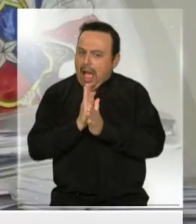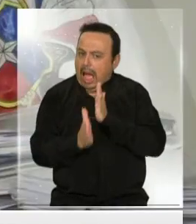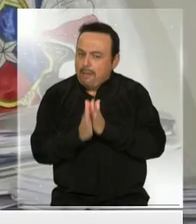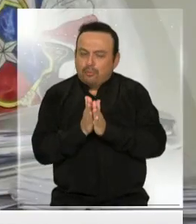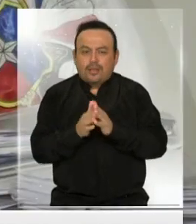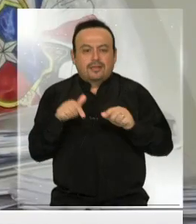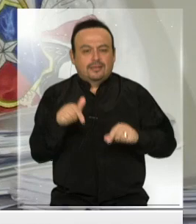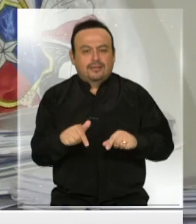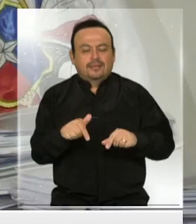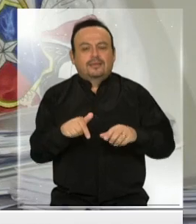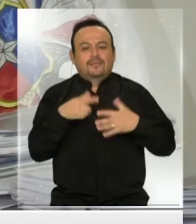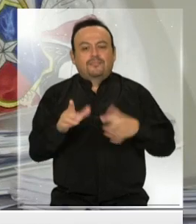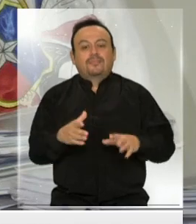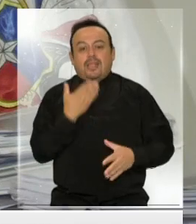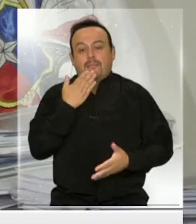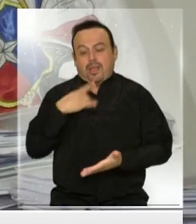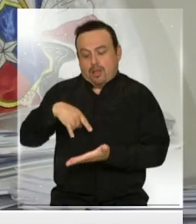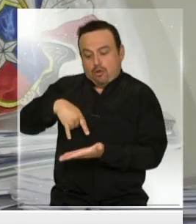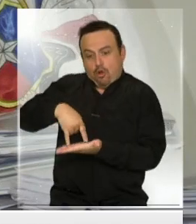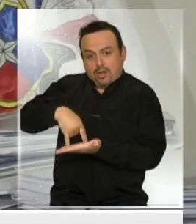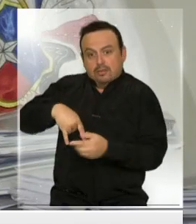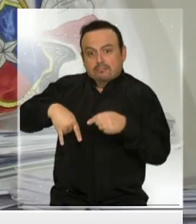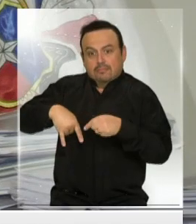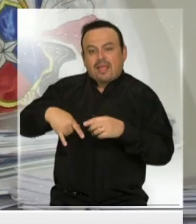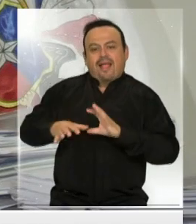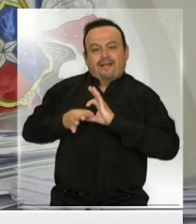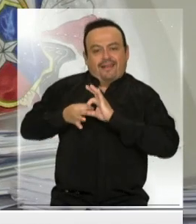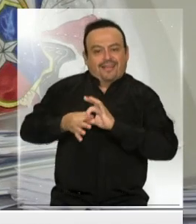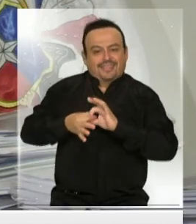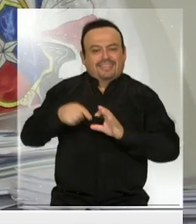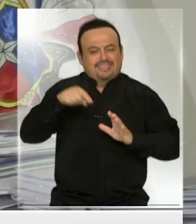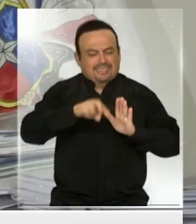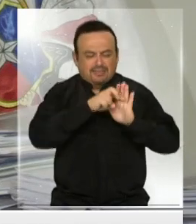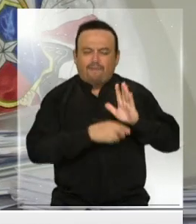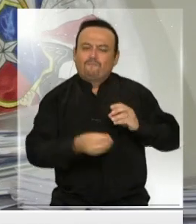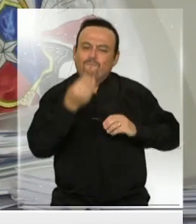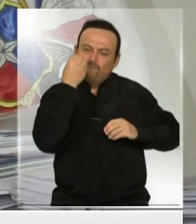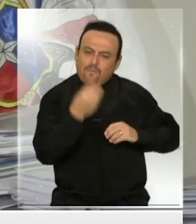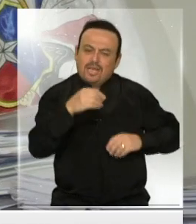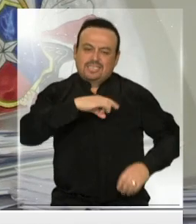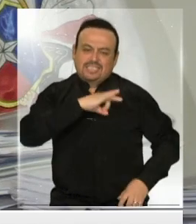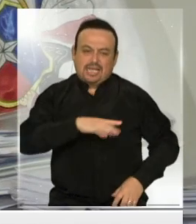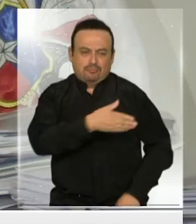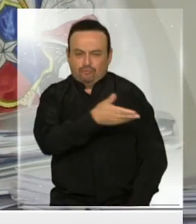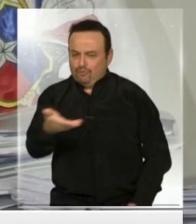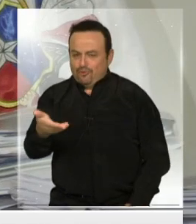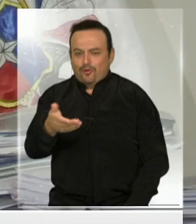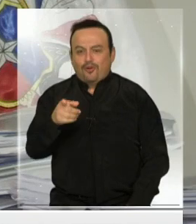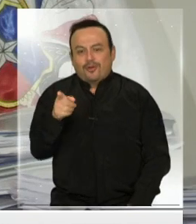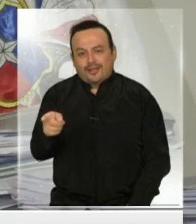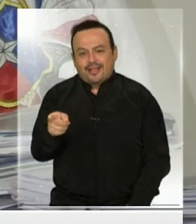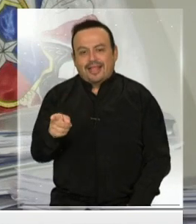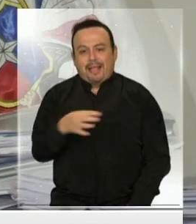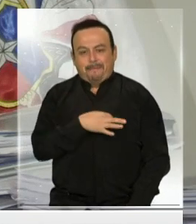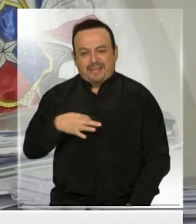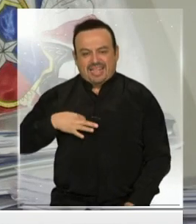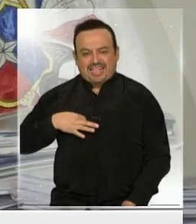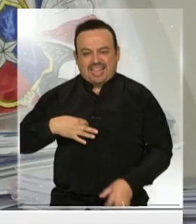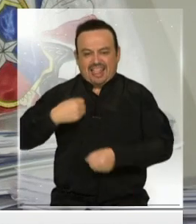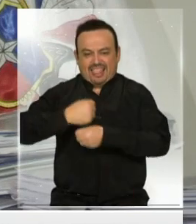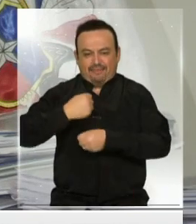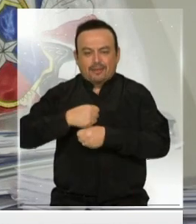agradezco una vez más al Congreso, porque este proyecto es un buen proyecto para Chile. Y para los chilenos, María José, le pido a usted